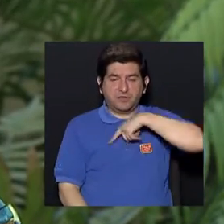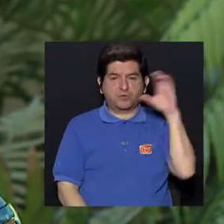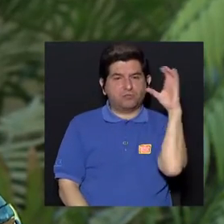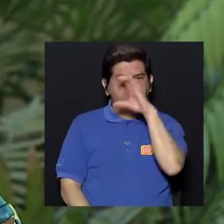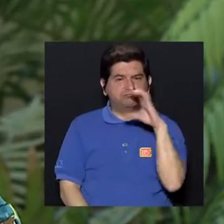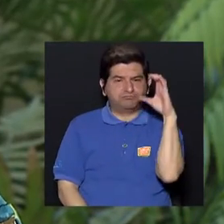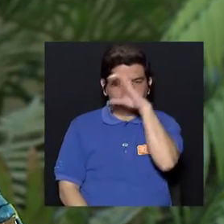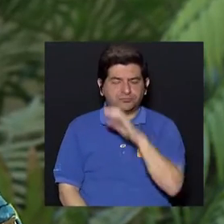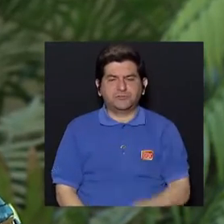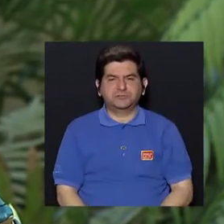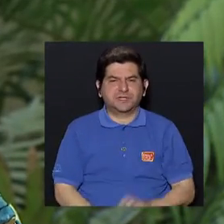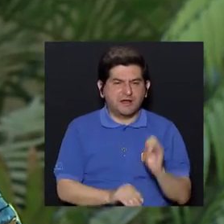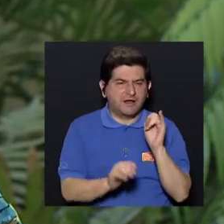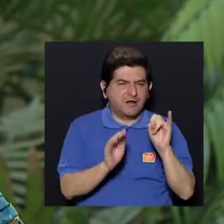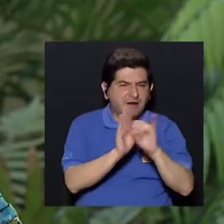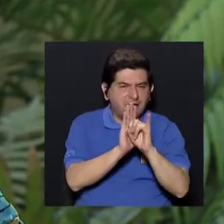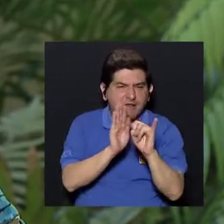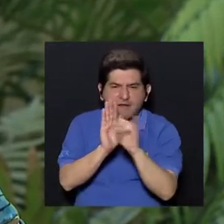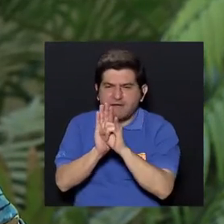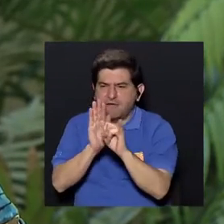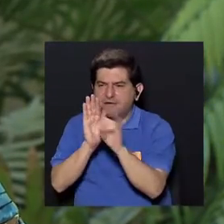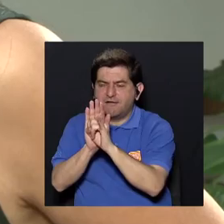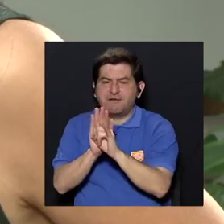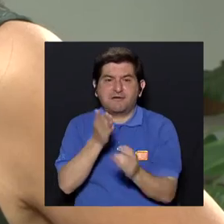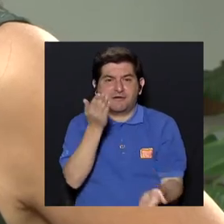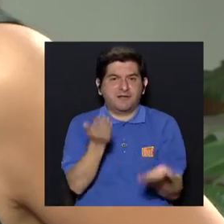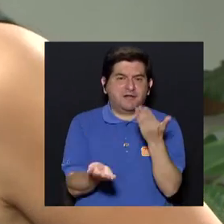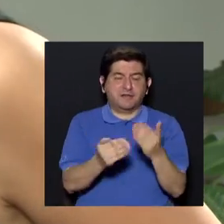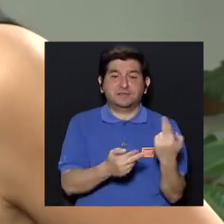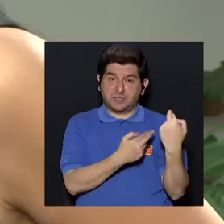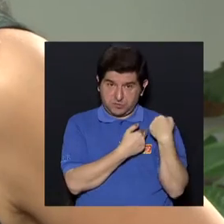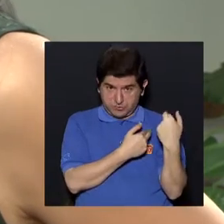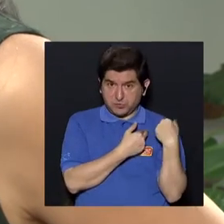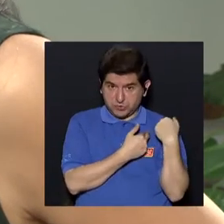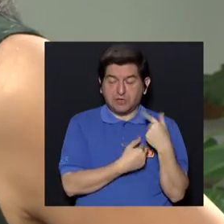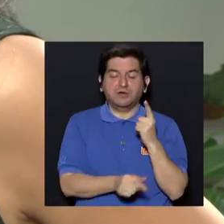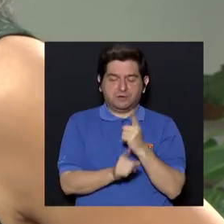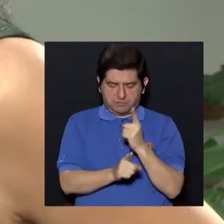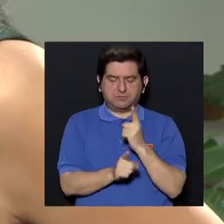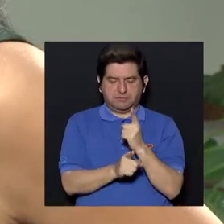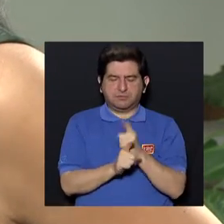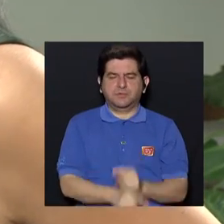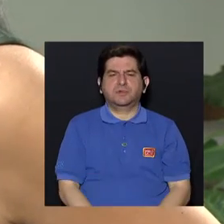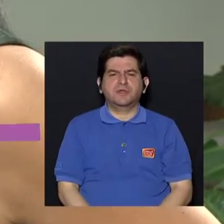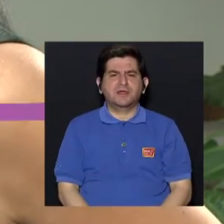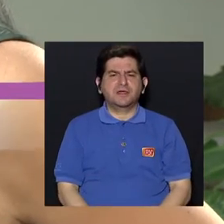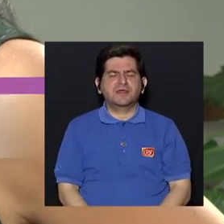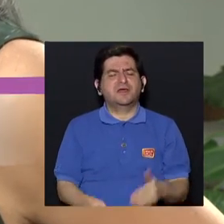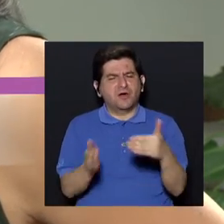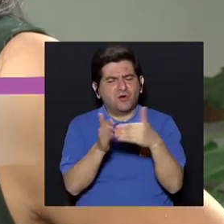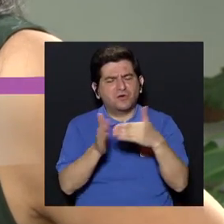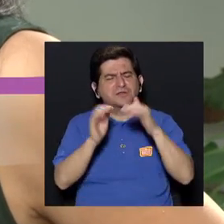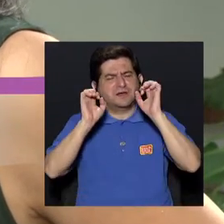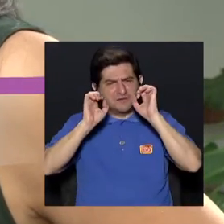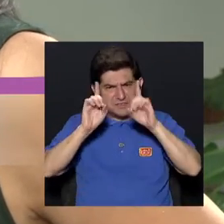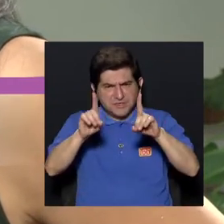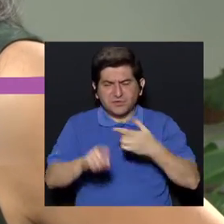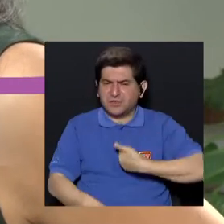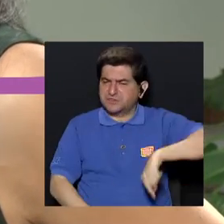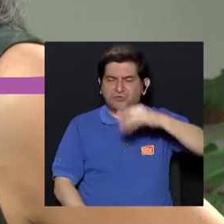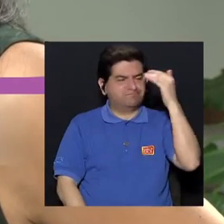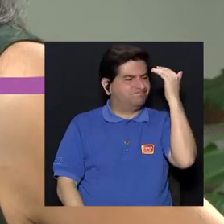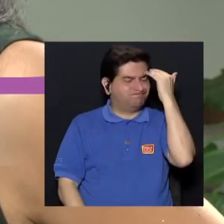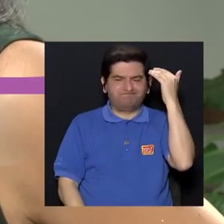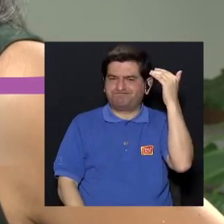que buscar, identificar, deberíamos como... Ser responsables y reeducarnos en eso porque no estamos